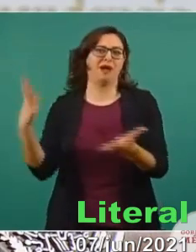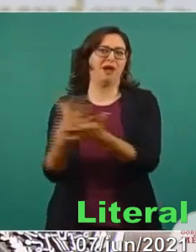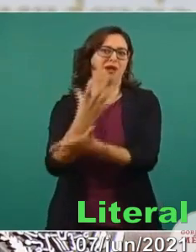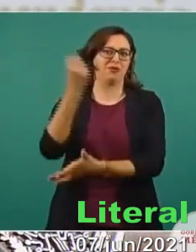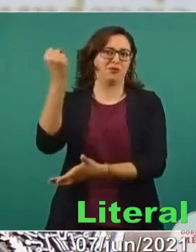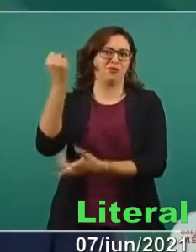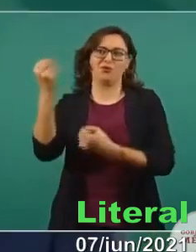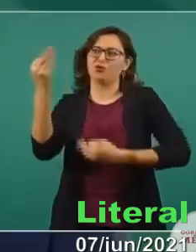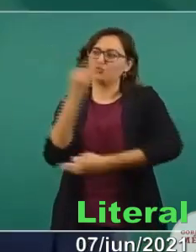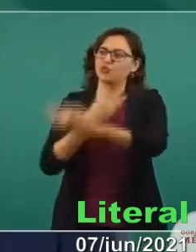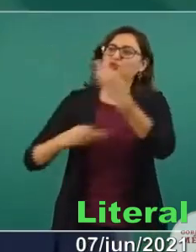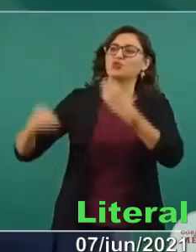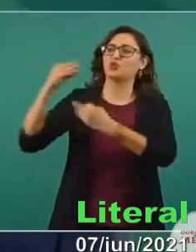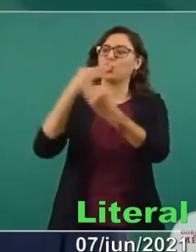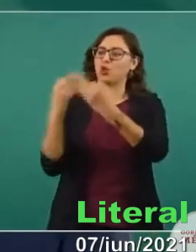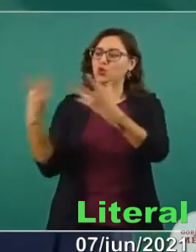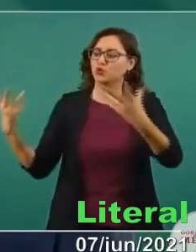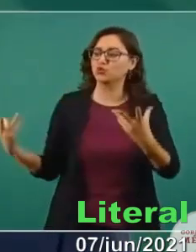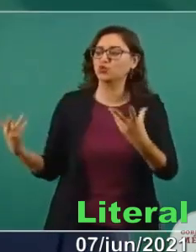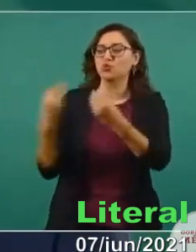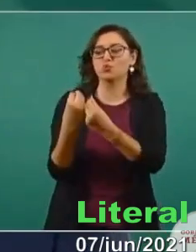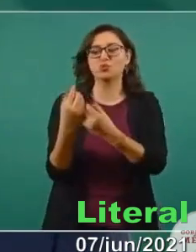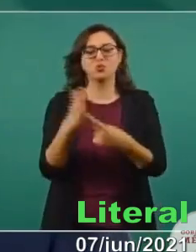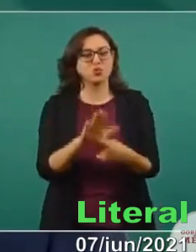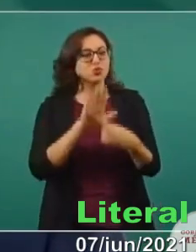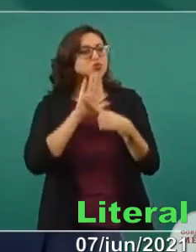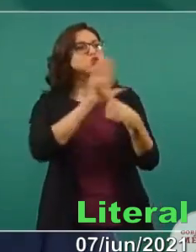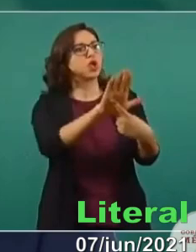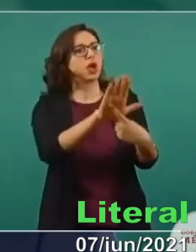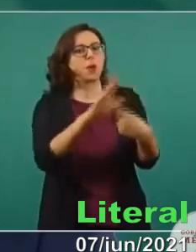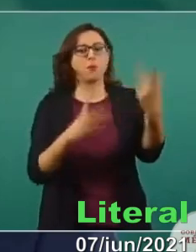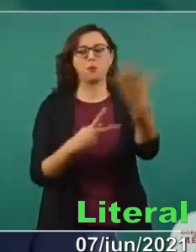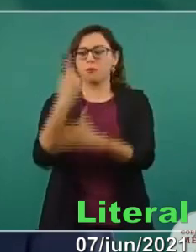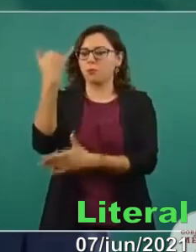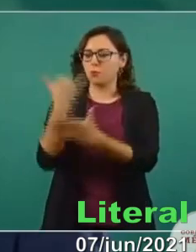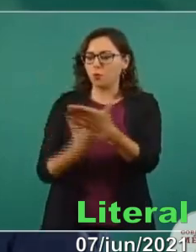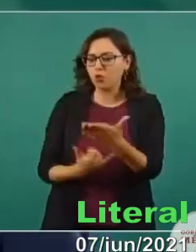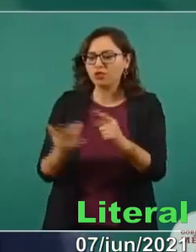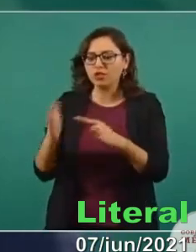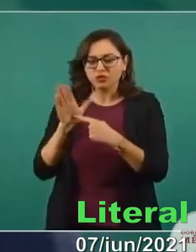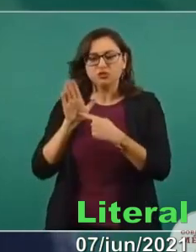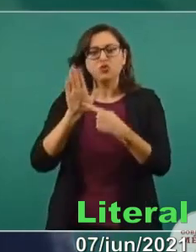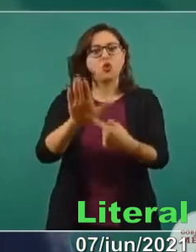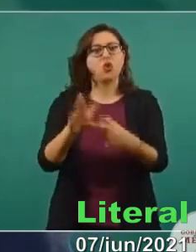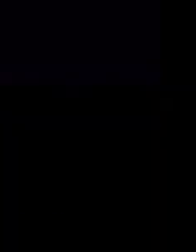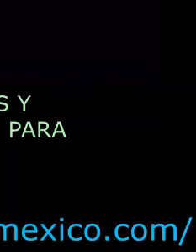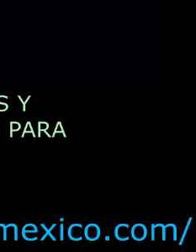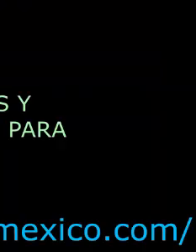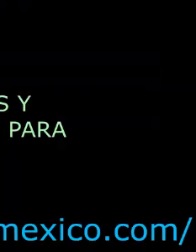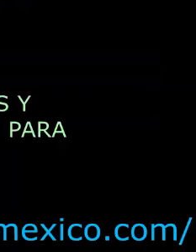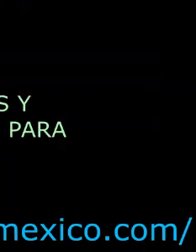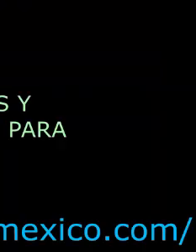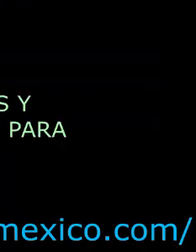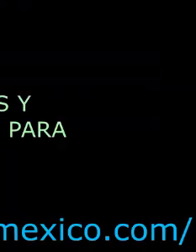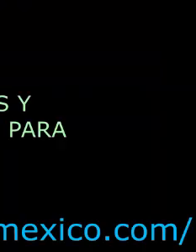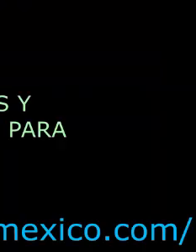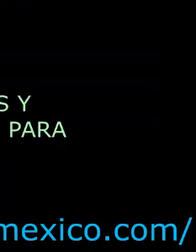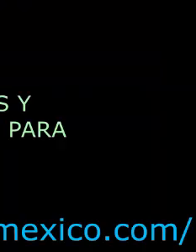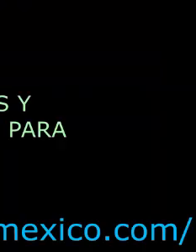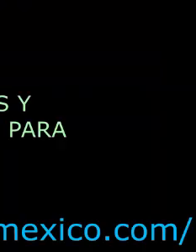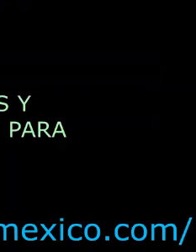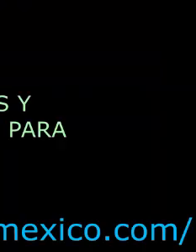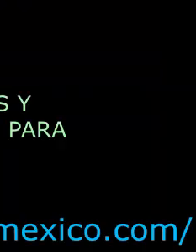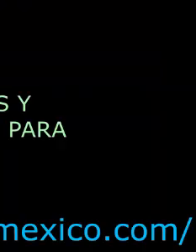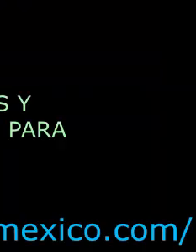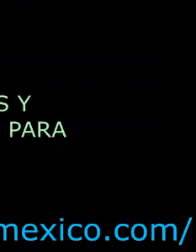dejar de manifiesto que queremos vivir en libertad y con democracia. Con información